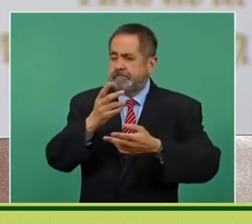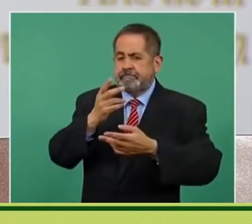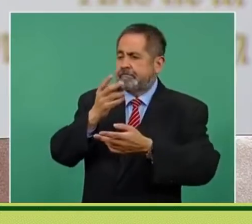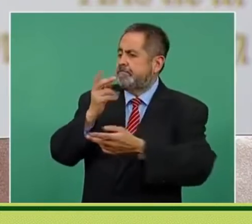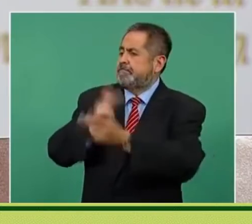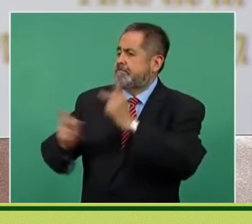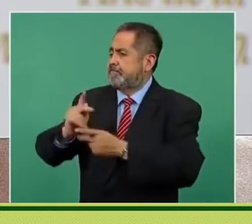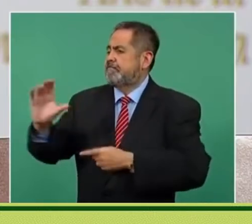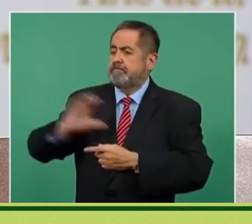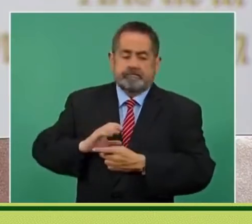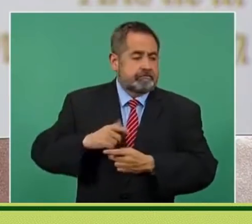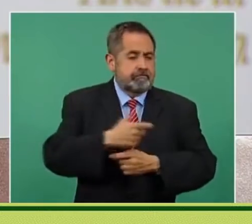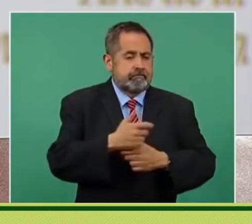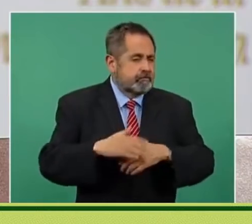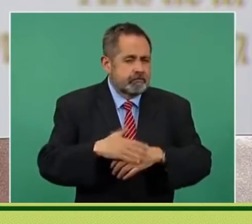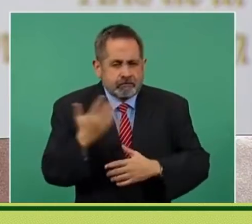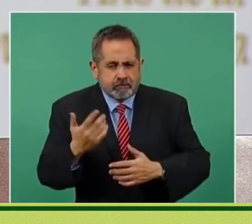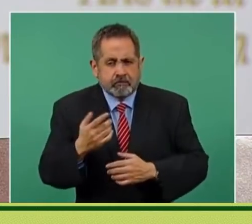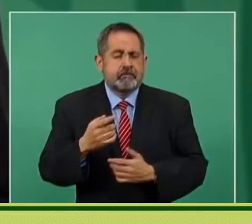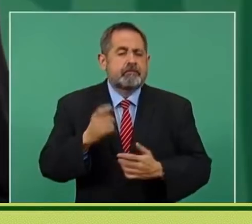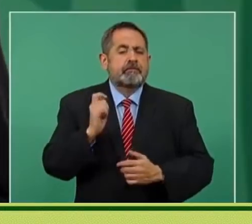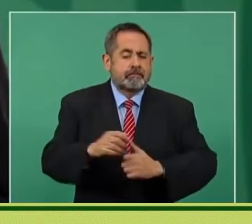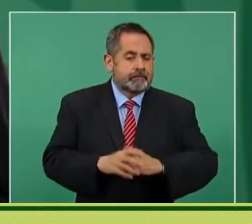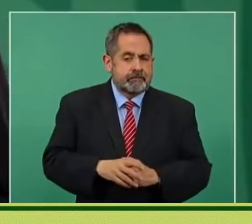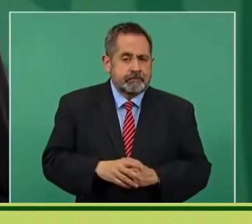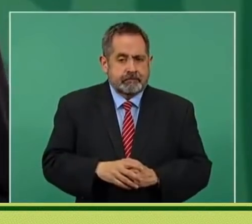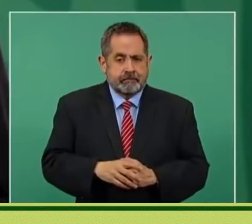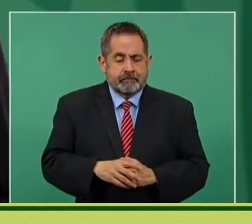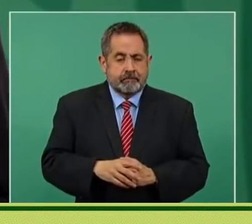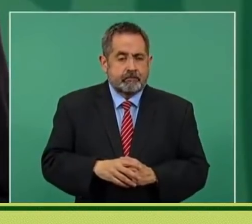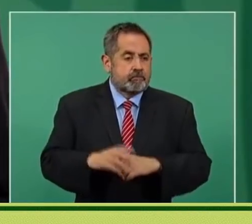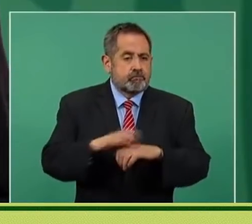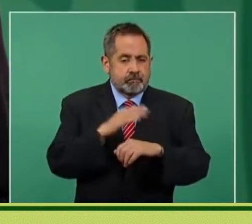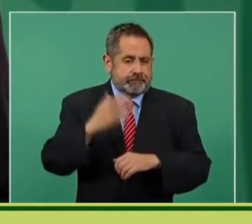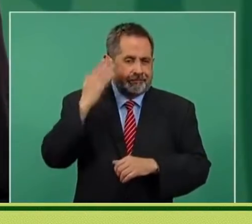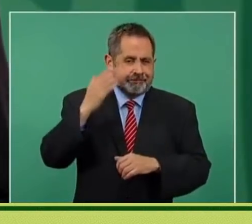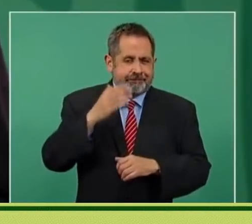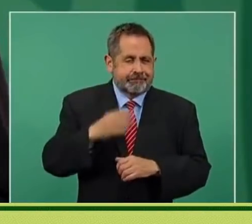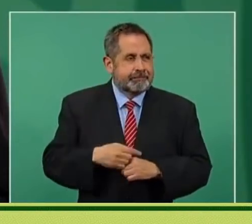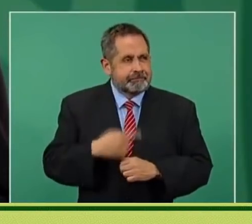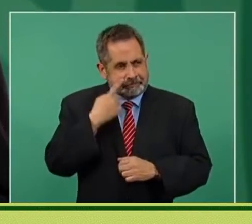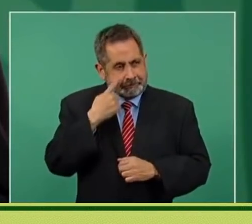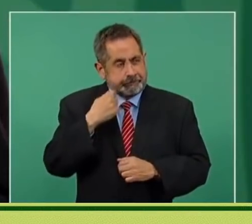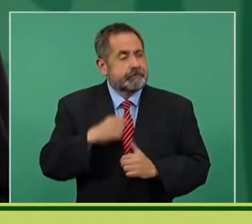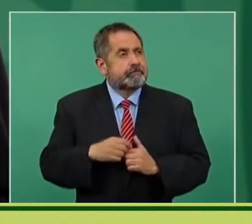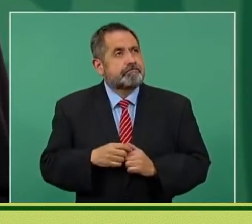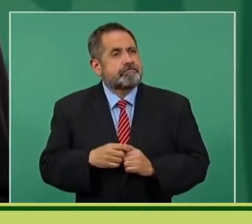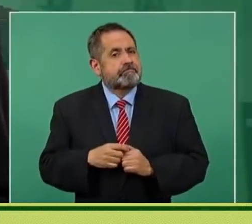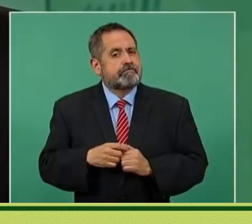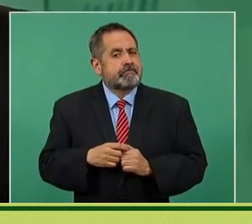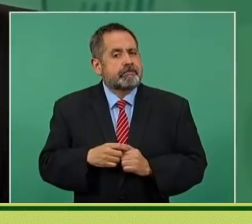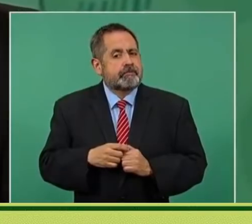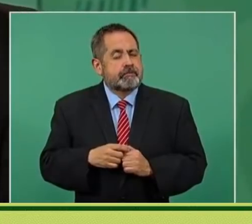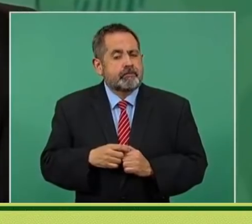porque se crearon mecanismos como los